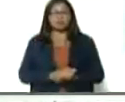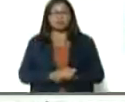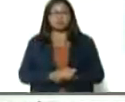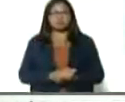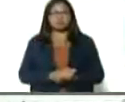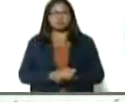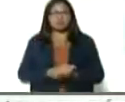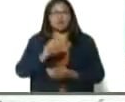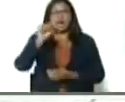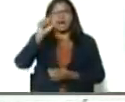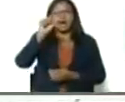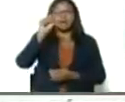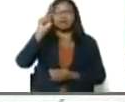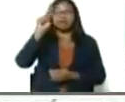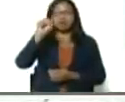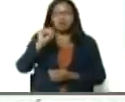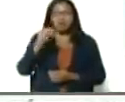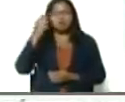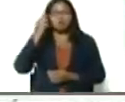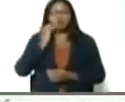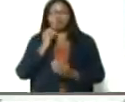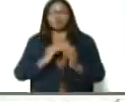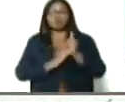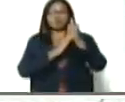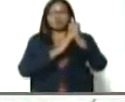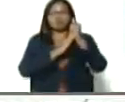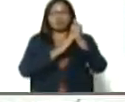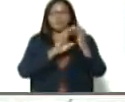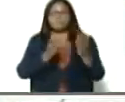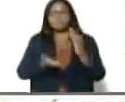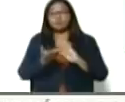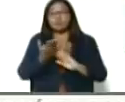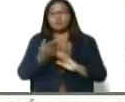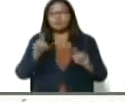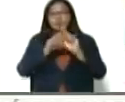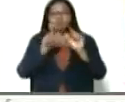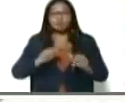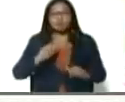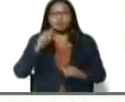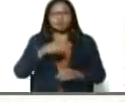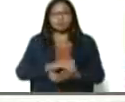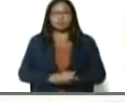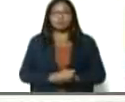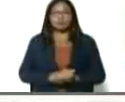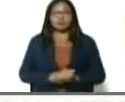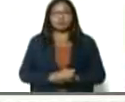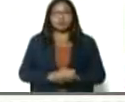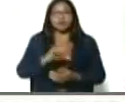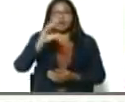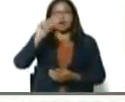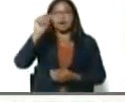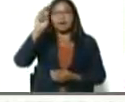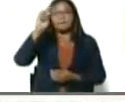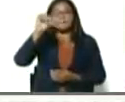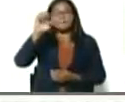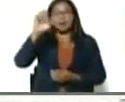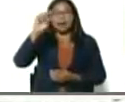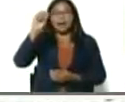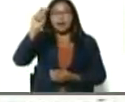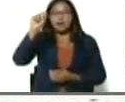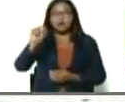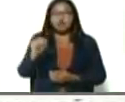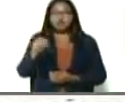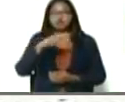que también, sucre, es uno de los líderes, importantes, del atún, también, el tema del camarón, presidente, estamos fortaleciendo,